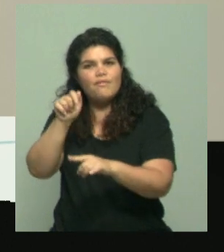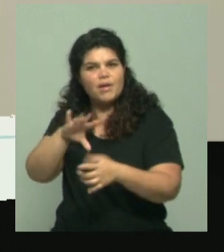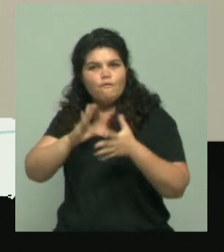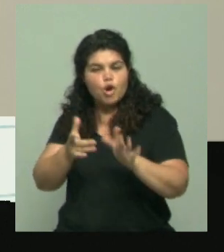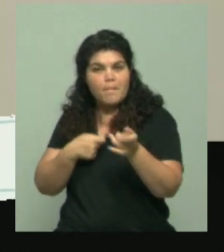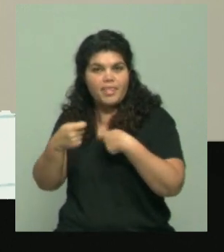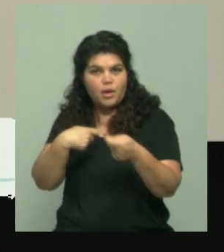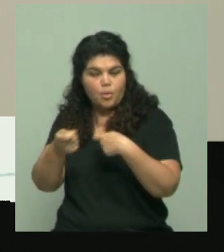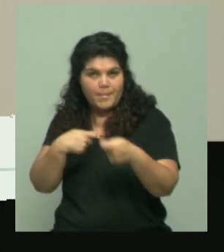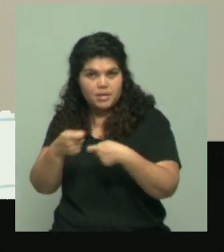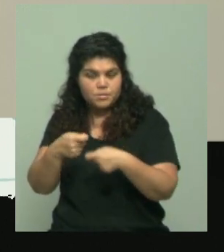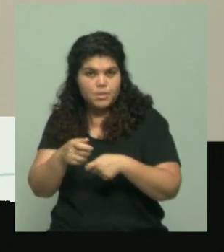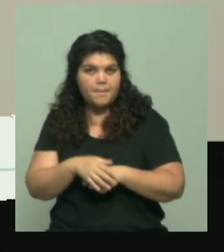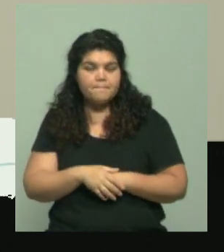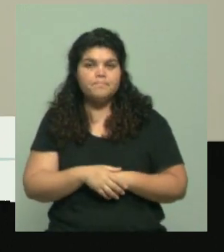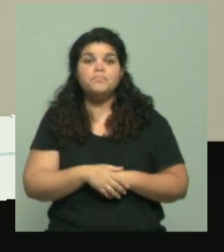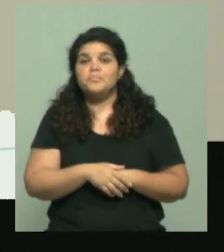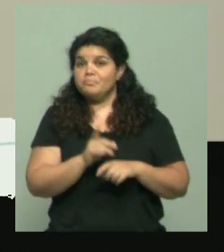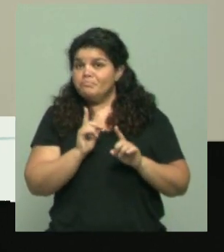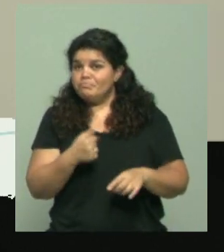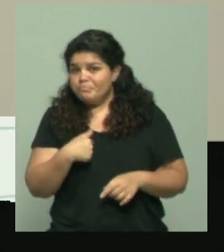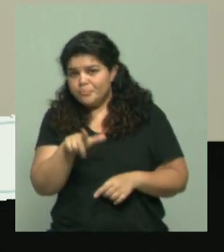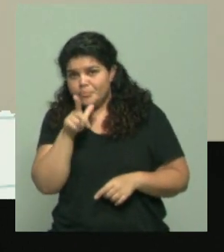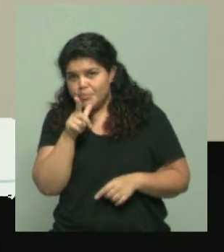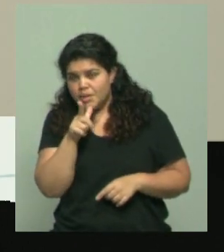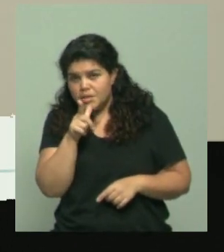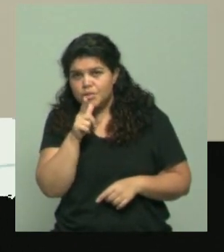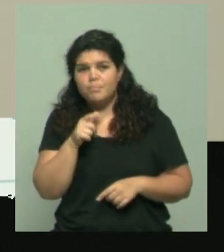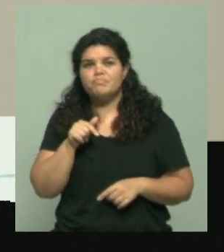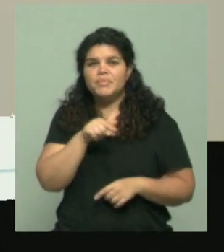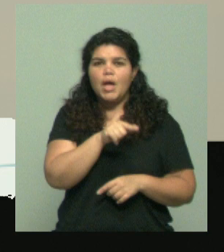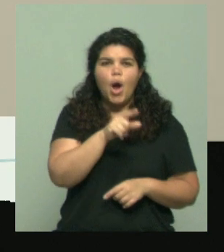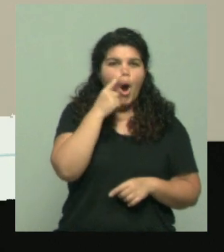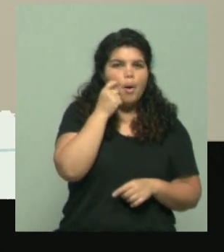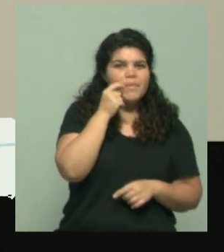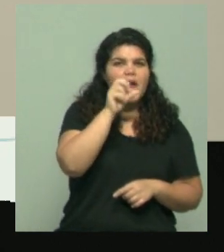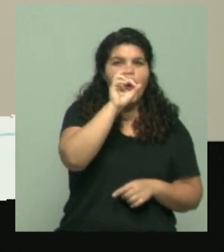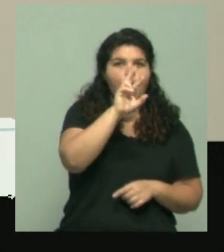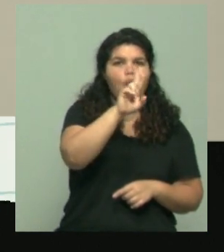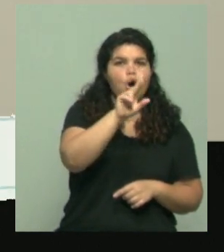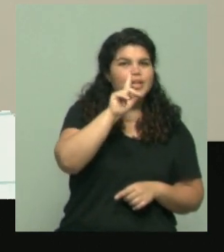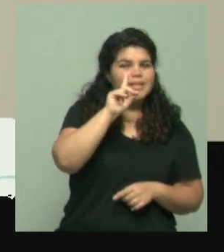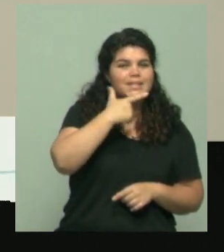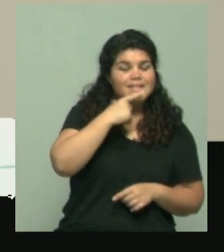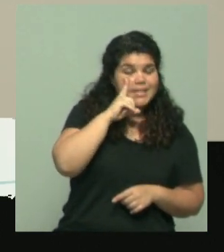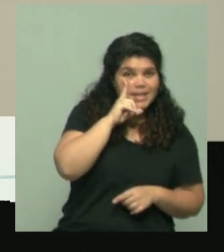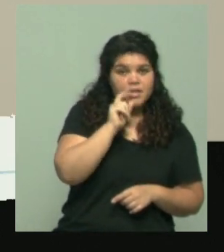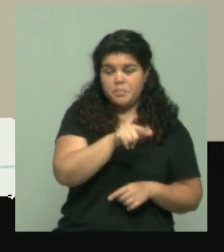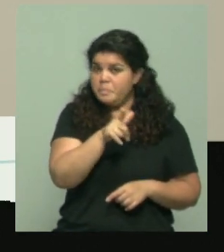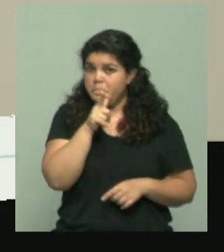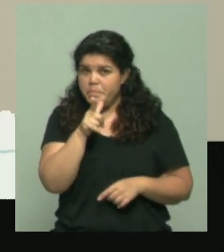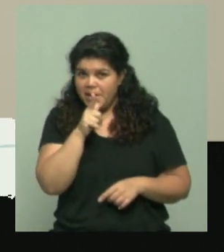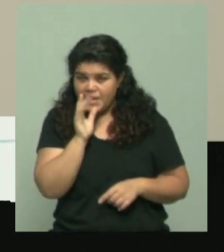macro, me imagino a un Orsi tratando de sutilmente tratar de